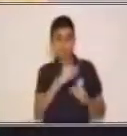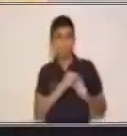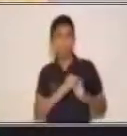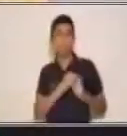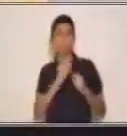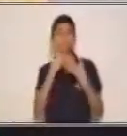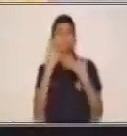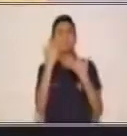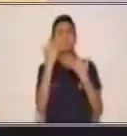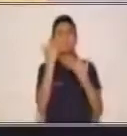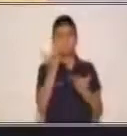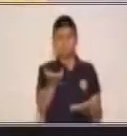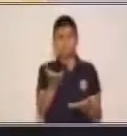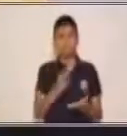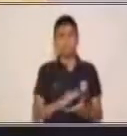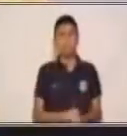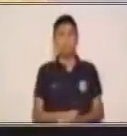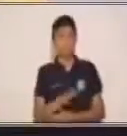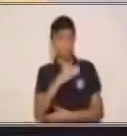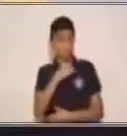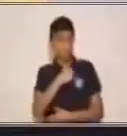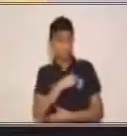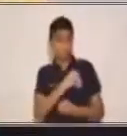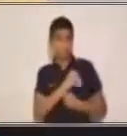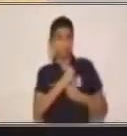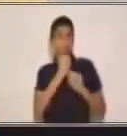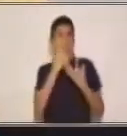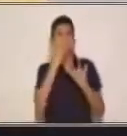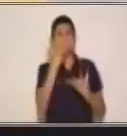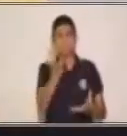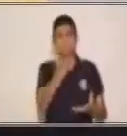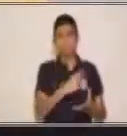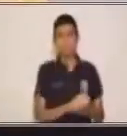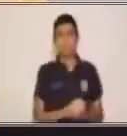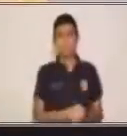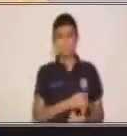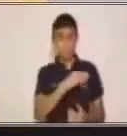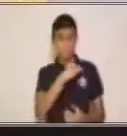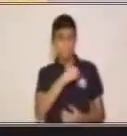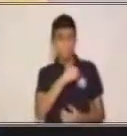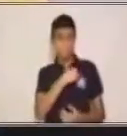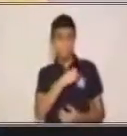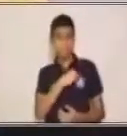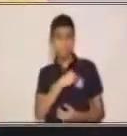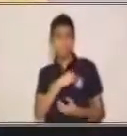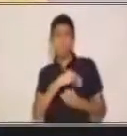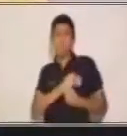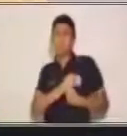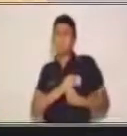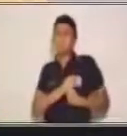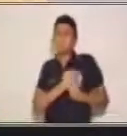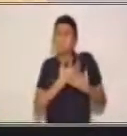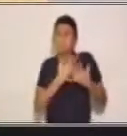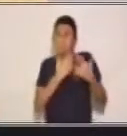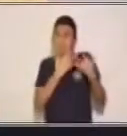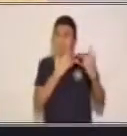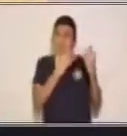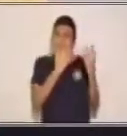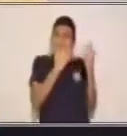despertar. Quieren despertar. Quieren despertar.